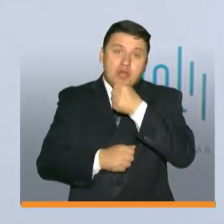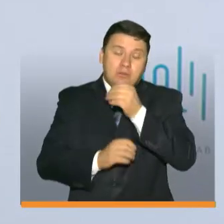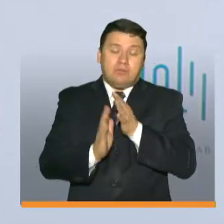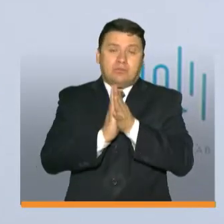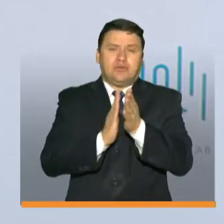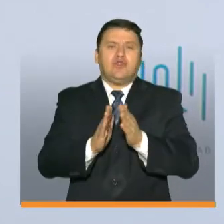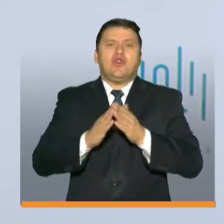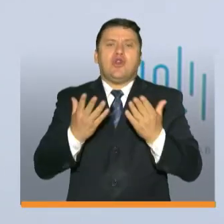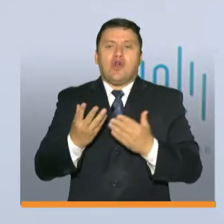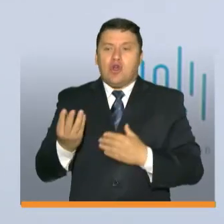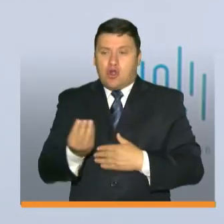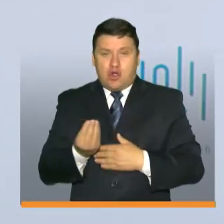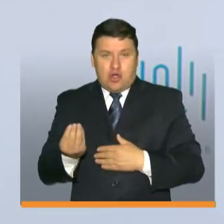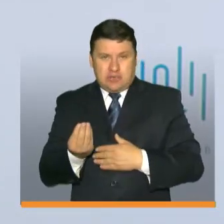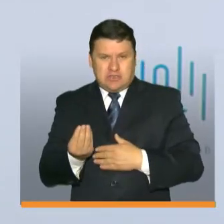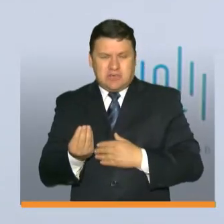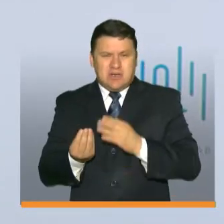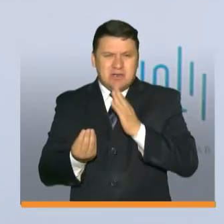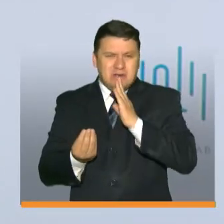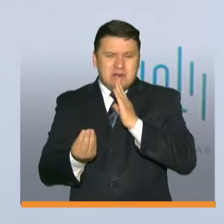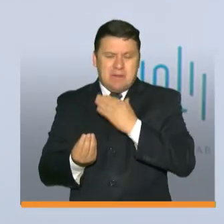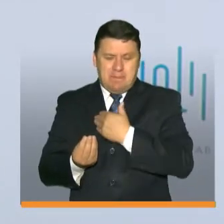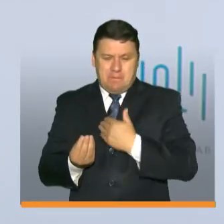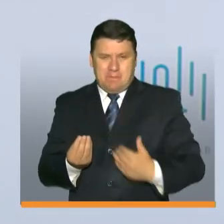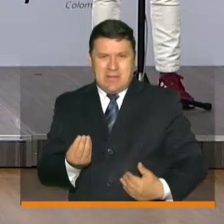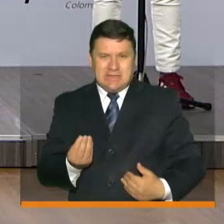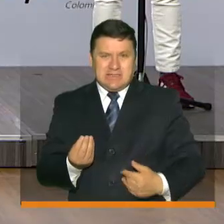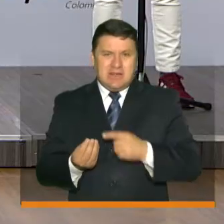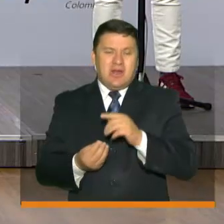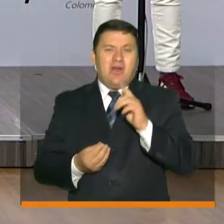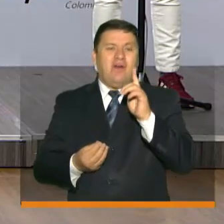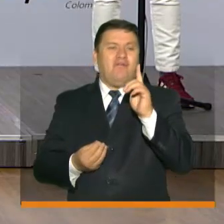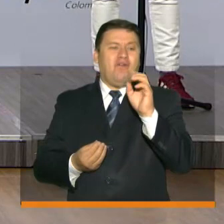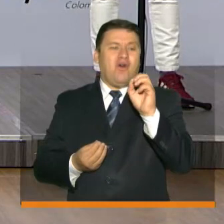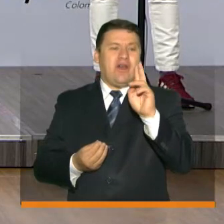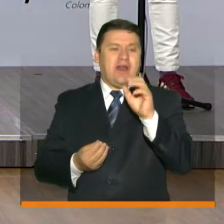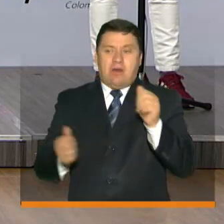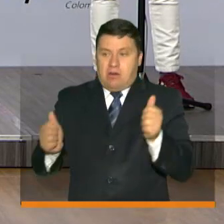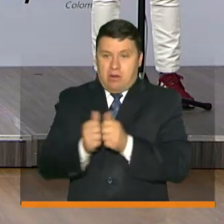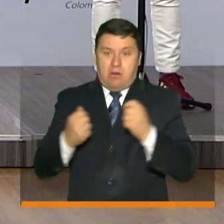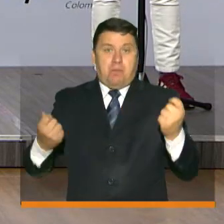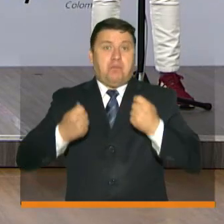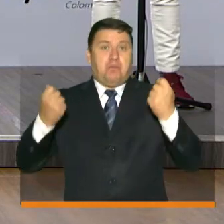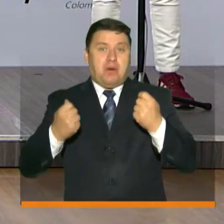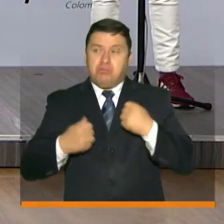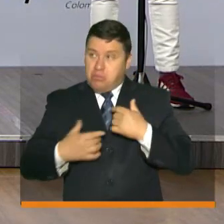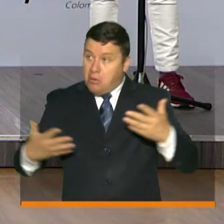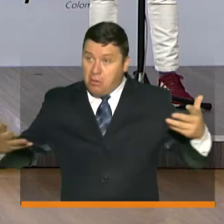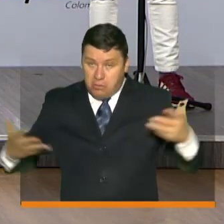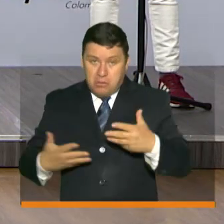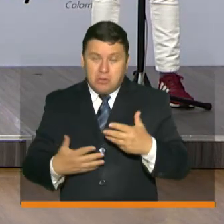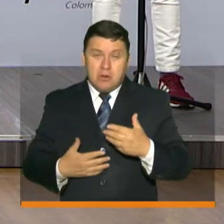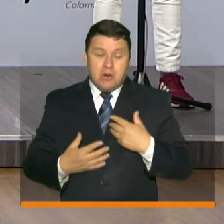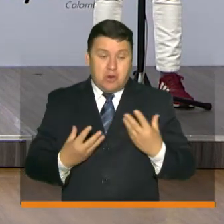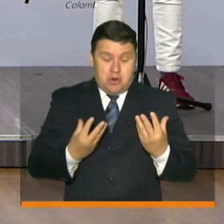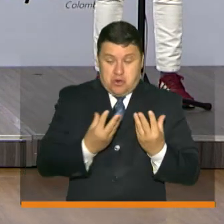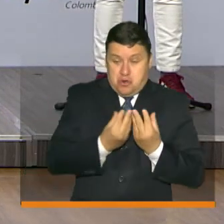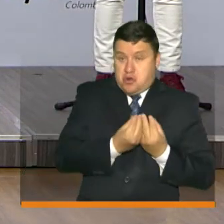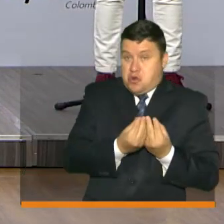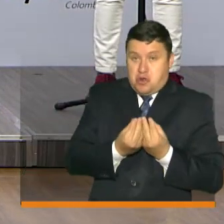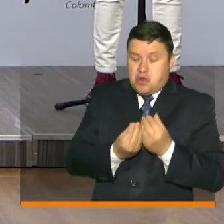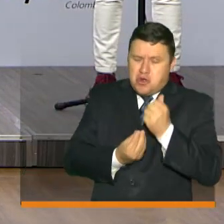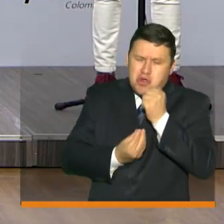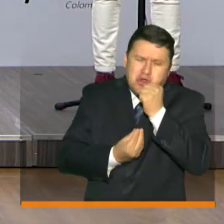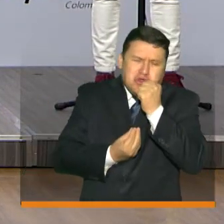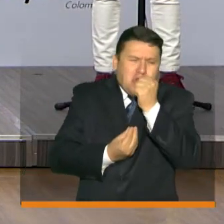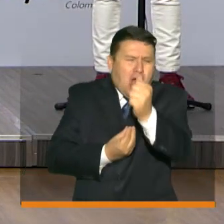de cómo el Consejo de Gran Vida Nacional en cabeza de su presidenta Sandra Forero ha decidido acompañar la campaña y debo decir a nombre de todo el equipo de los que todos